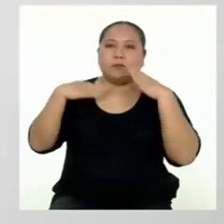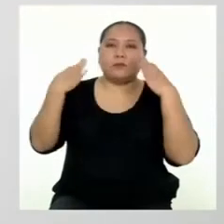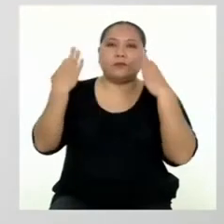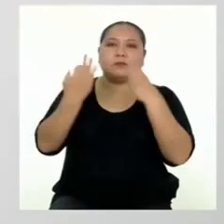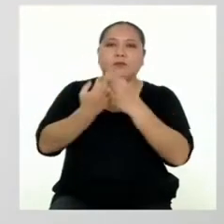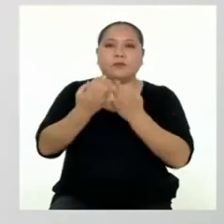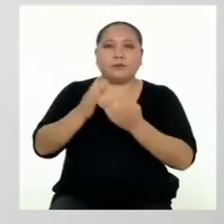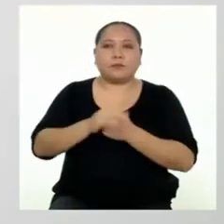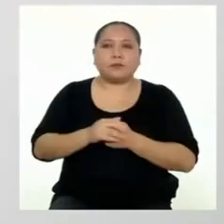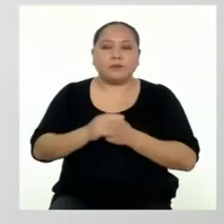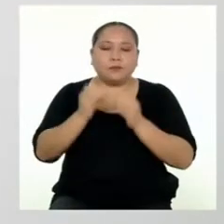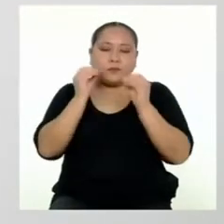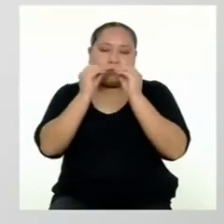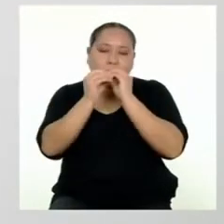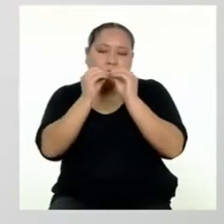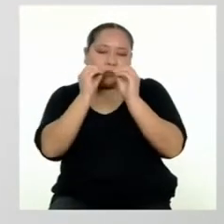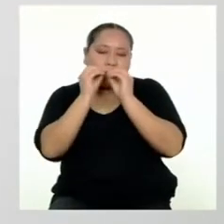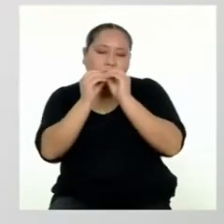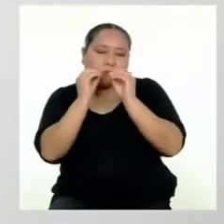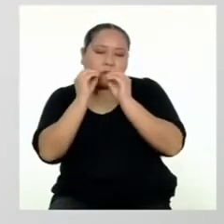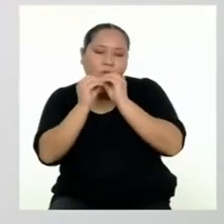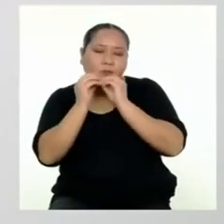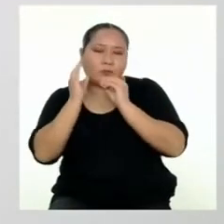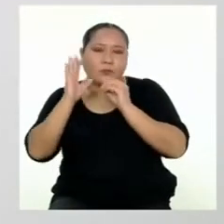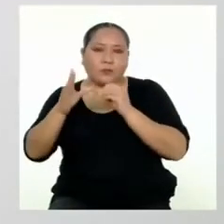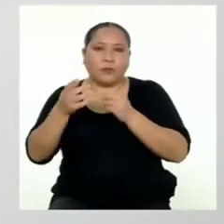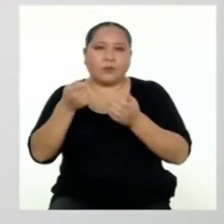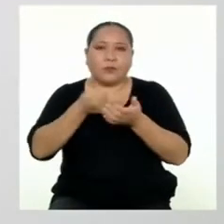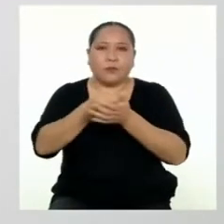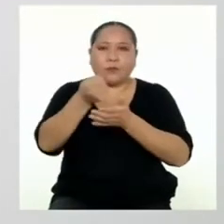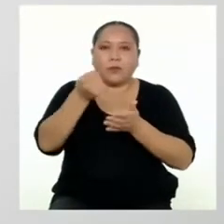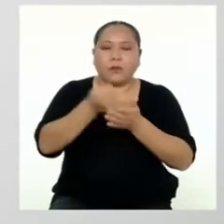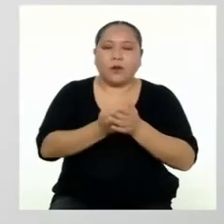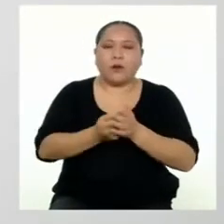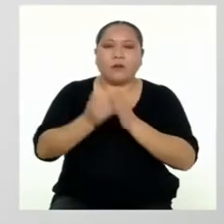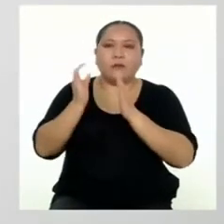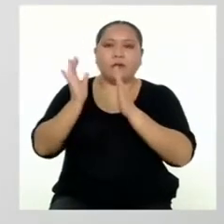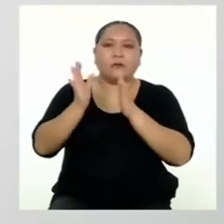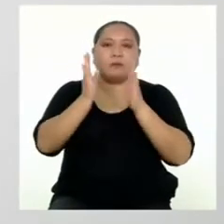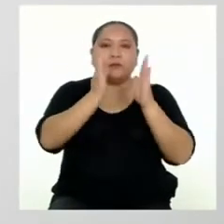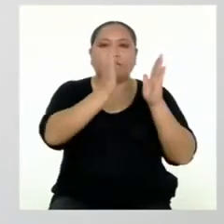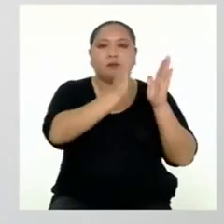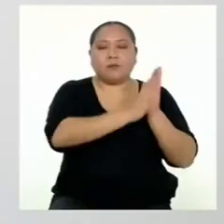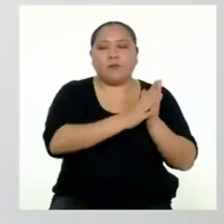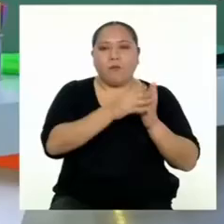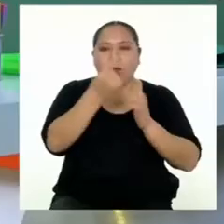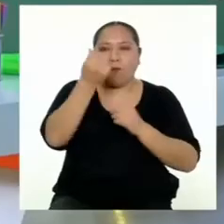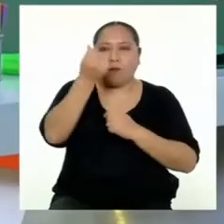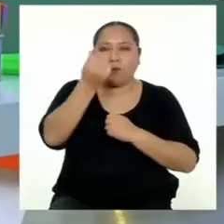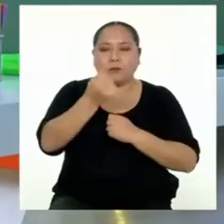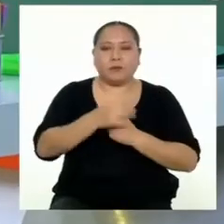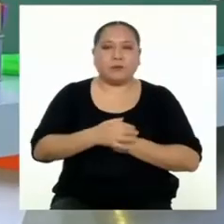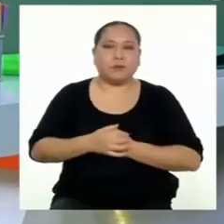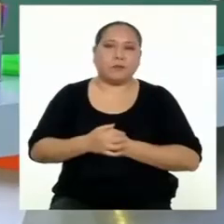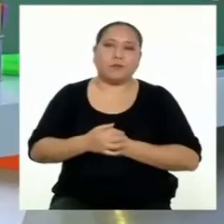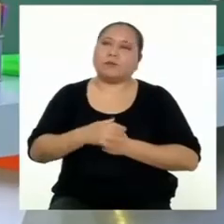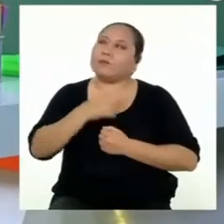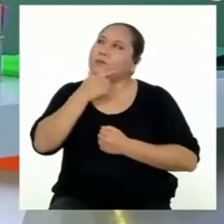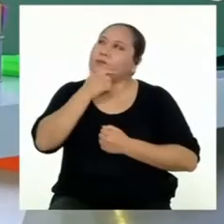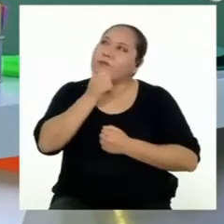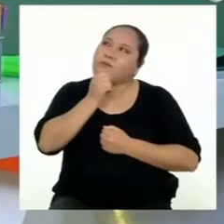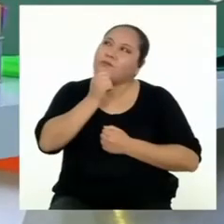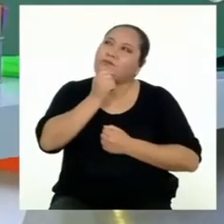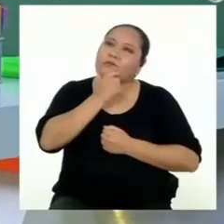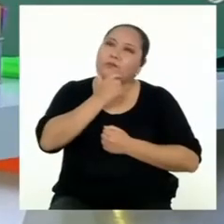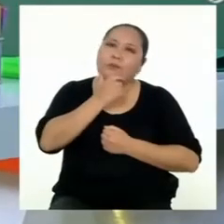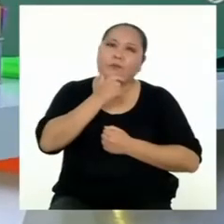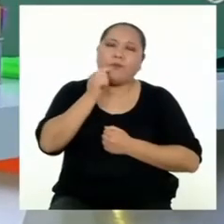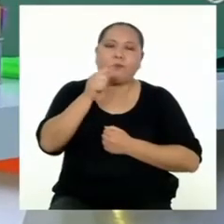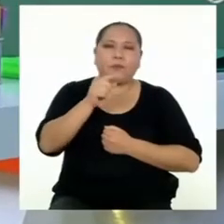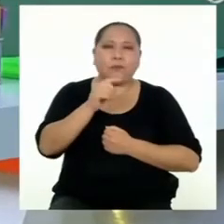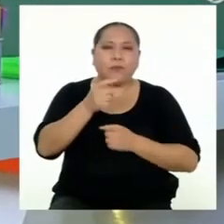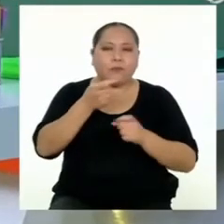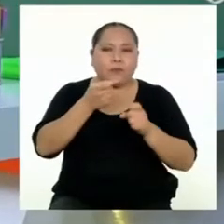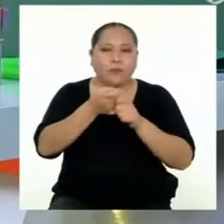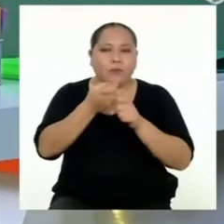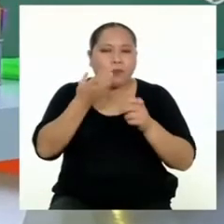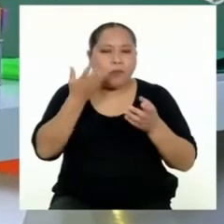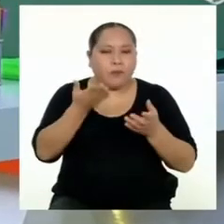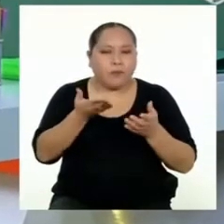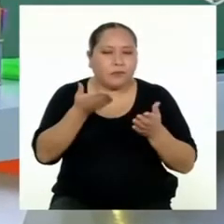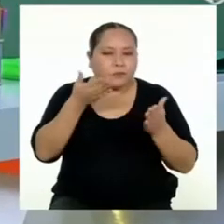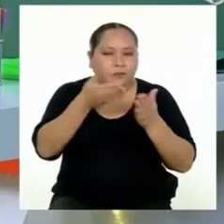familia reajusten sus gastos y ordenen sus finanzas. Entonces, ¿el impacto de las